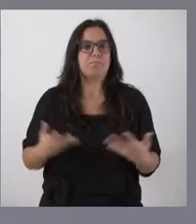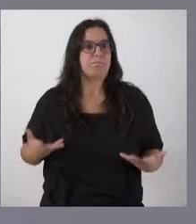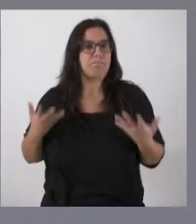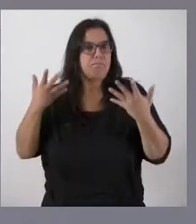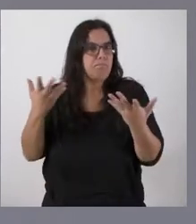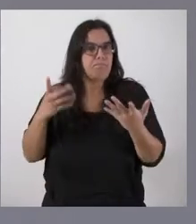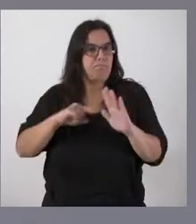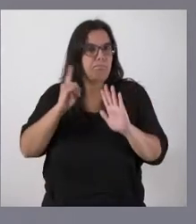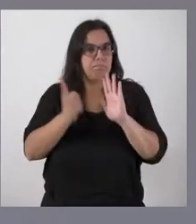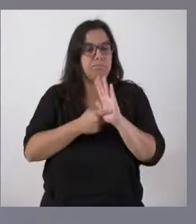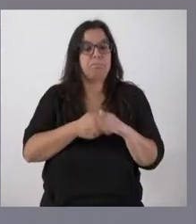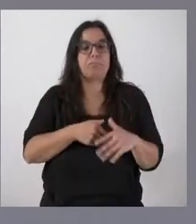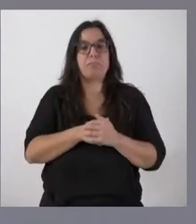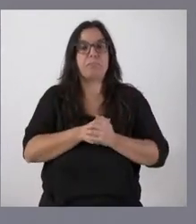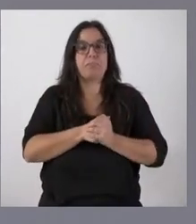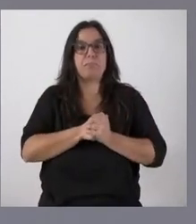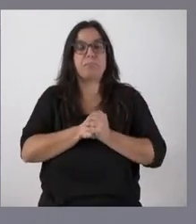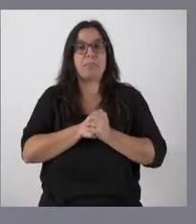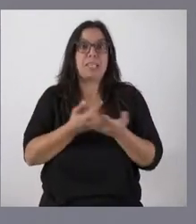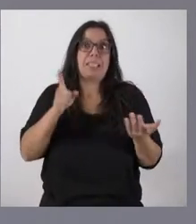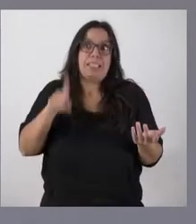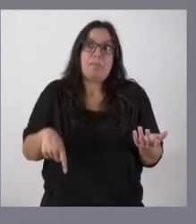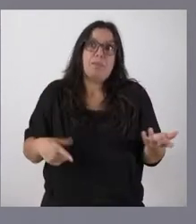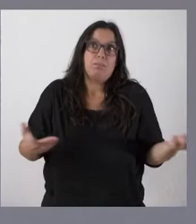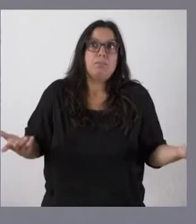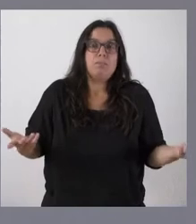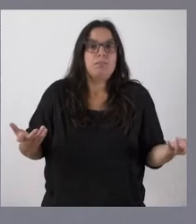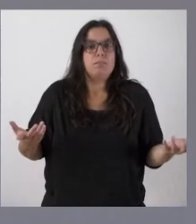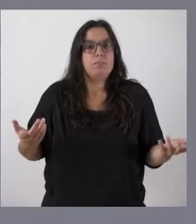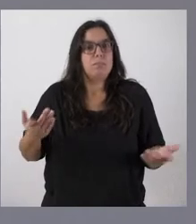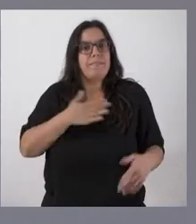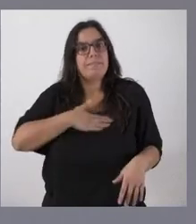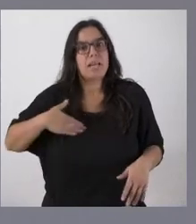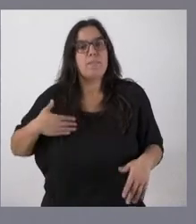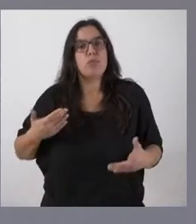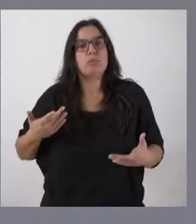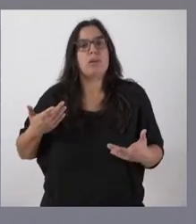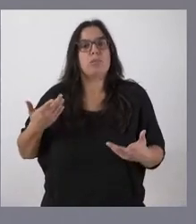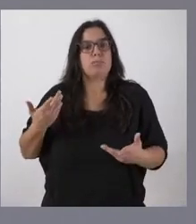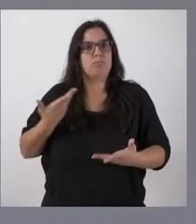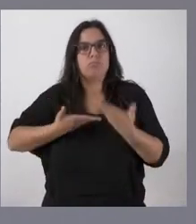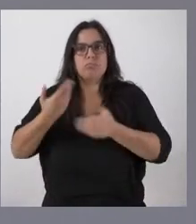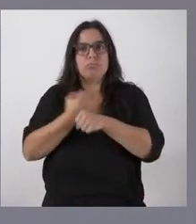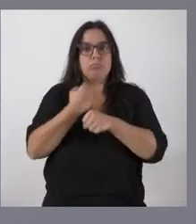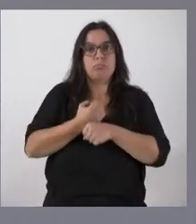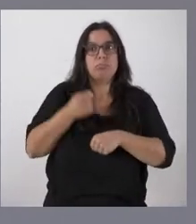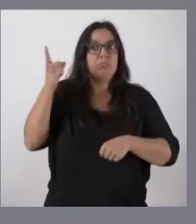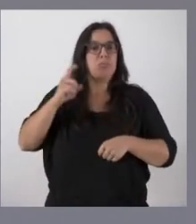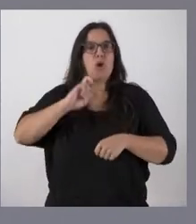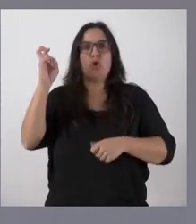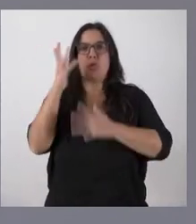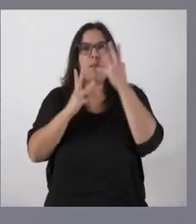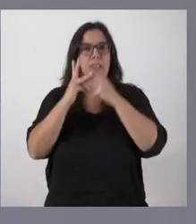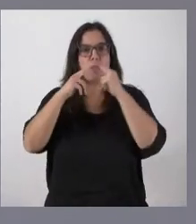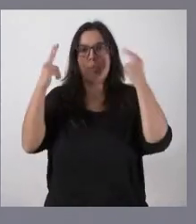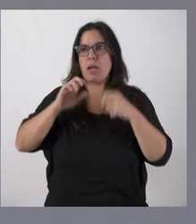los mismos y, por tanto, también nuestra voluntad de cooperar con otras administraciones públicas en el ámbito de la Unión